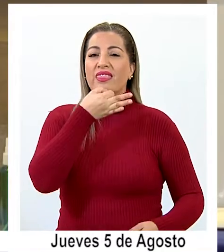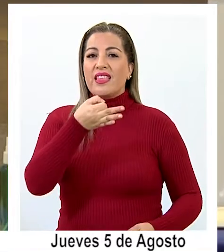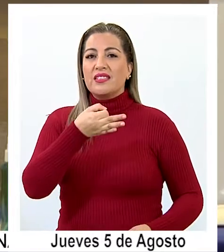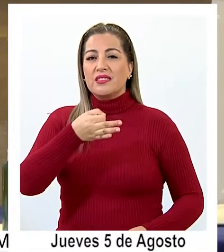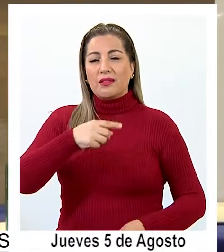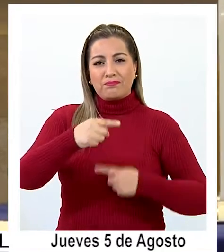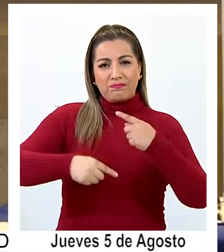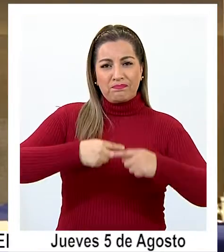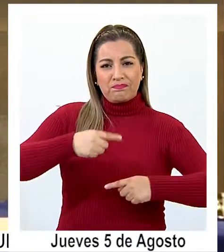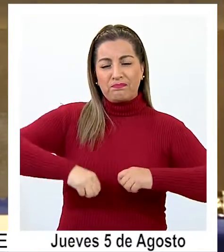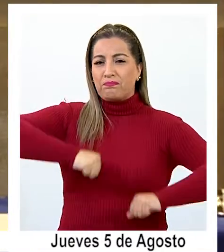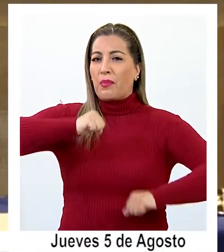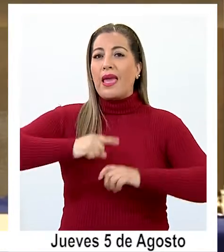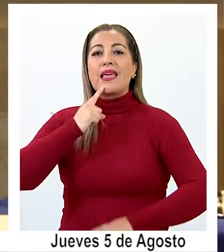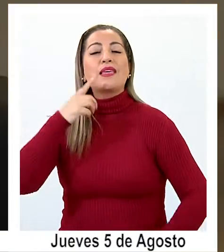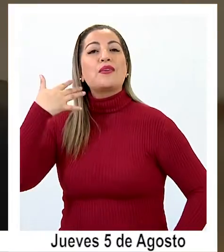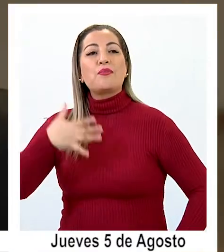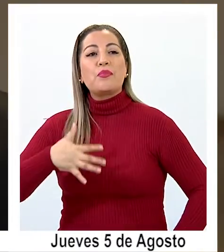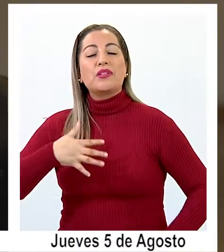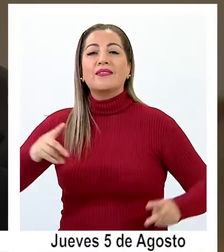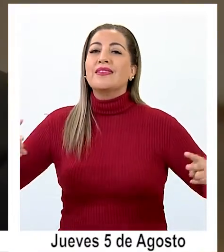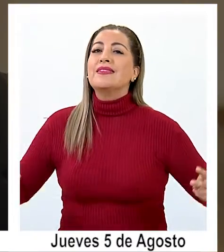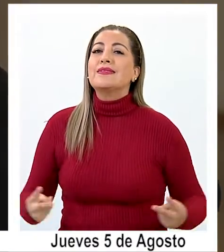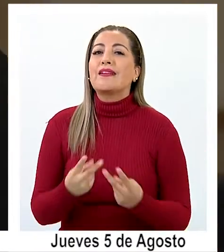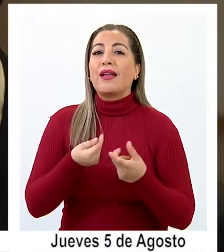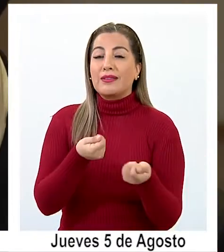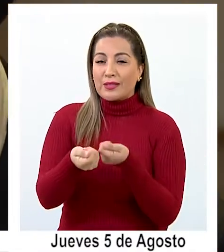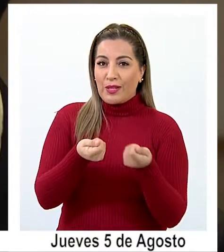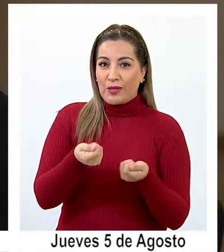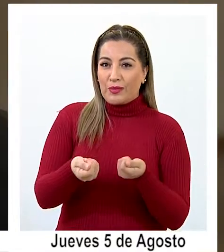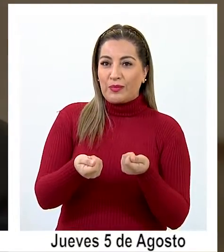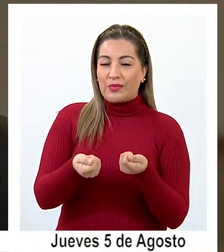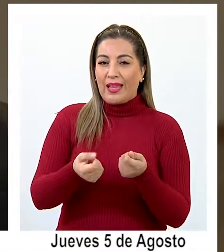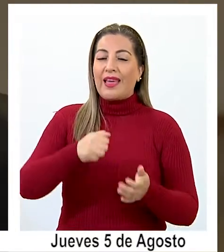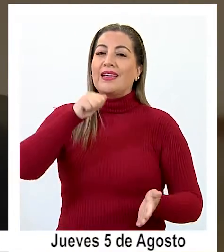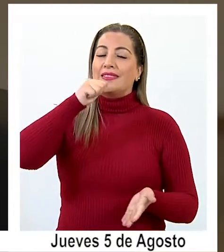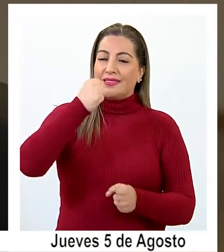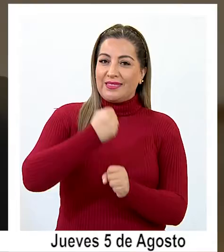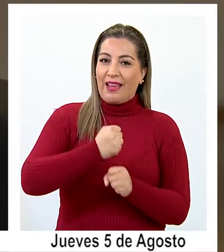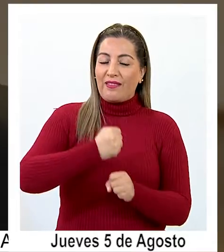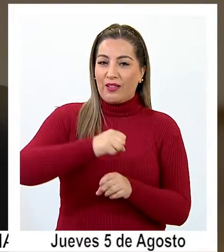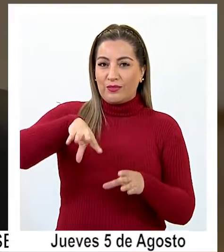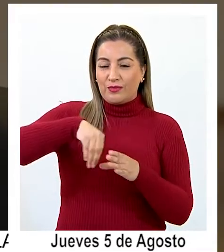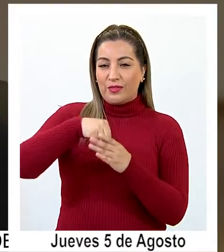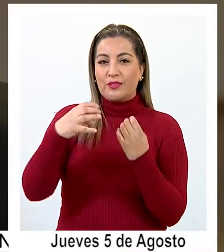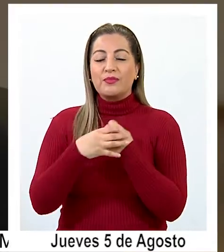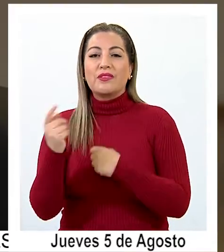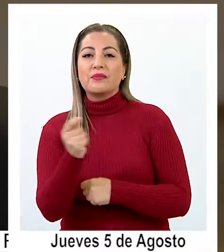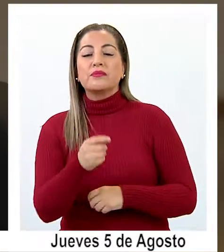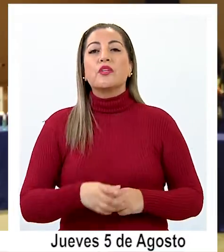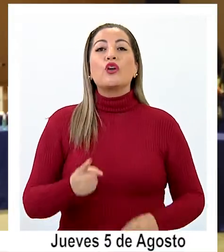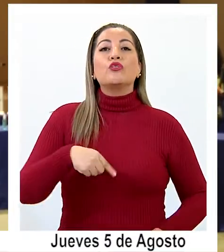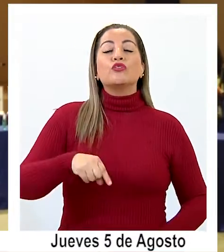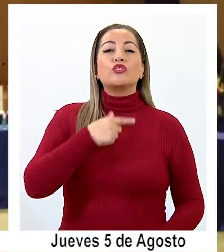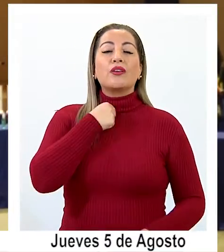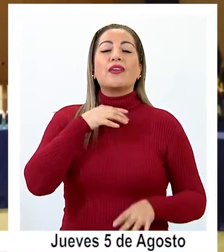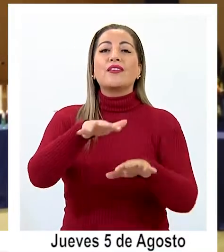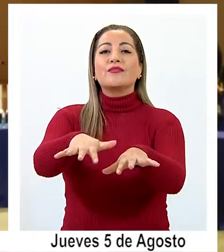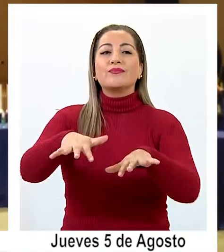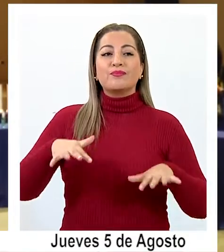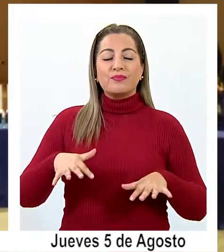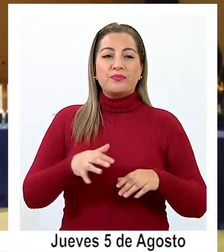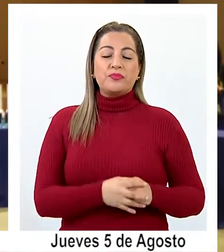minera como el motor esencial en la recuperación económica y de empleo en la región. Lo que queremos en este Congreso es